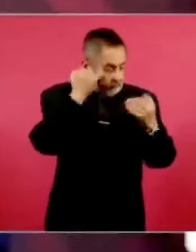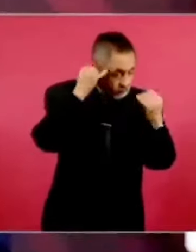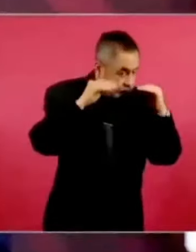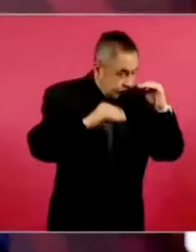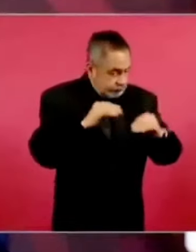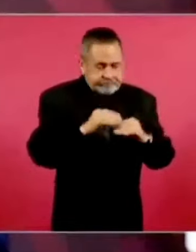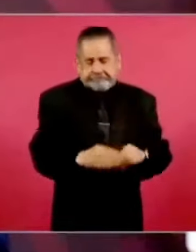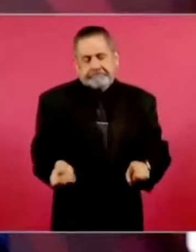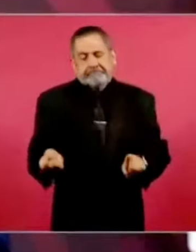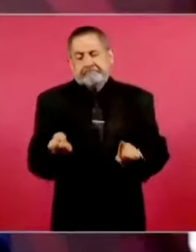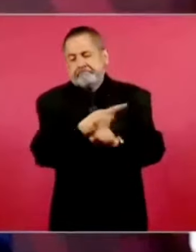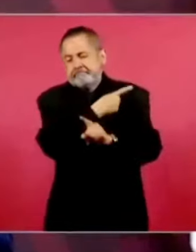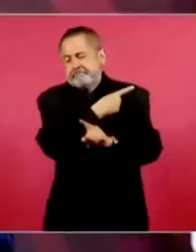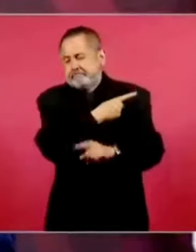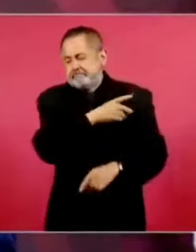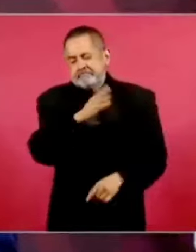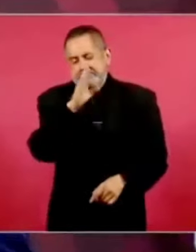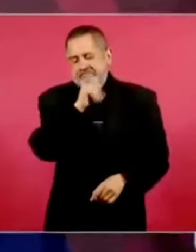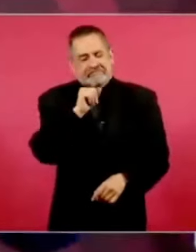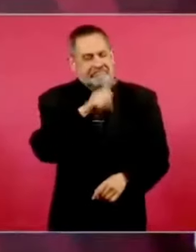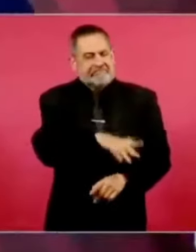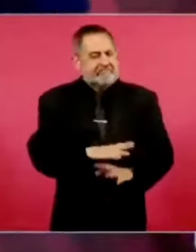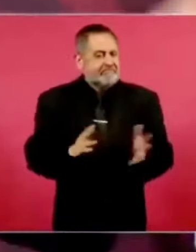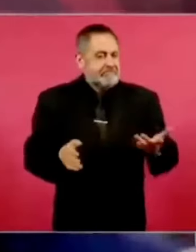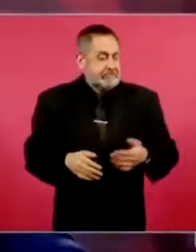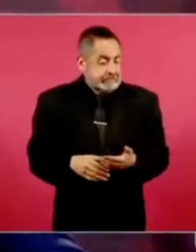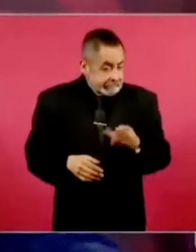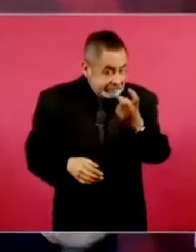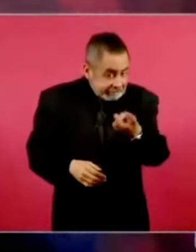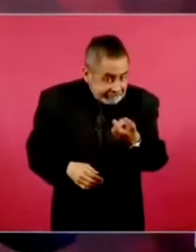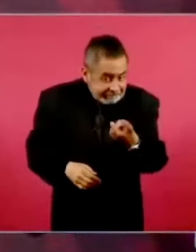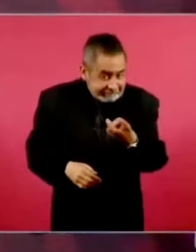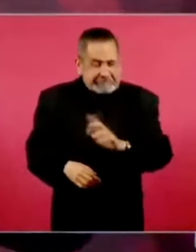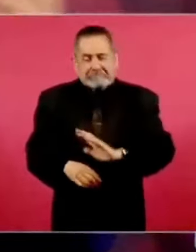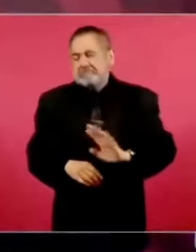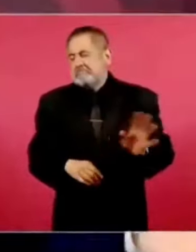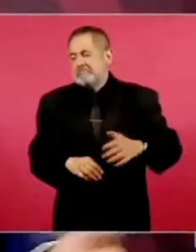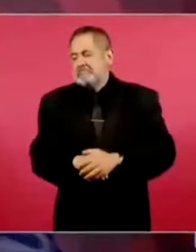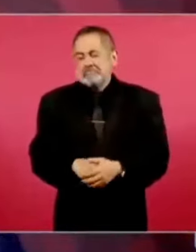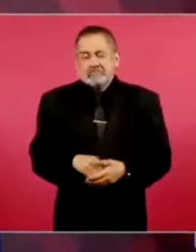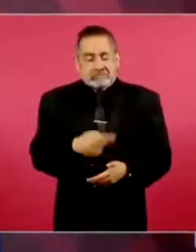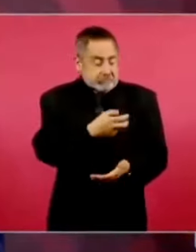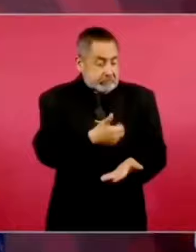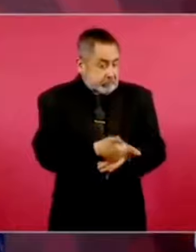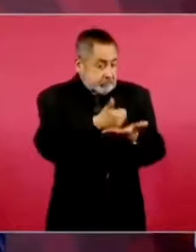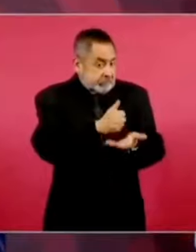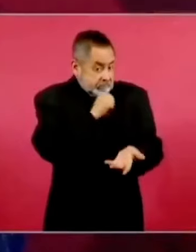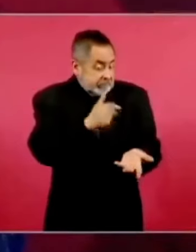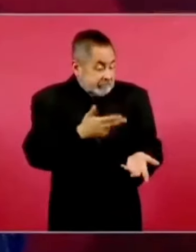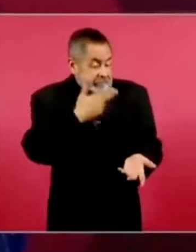porque esto no les ayuda en nada.